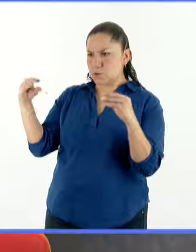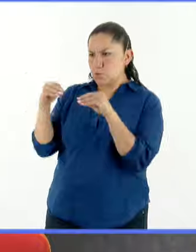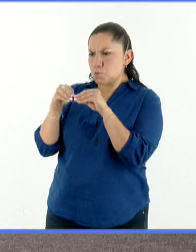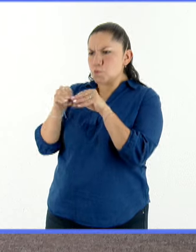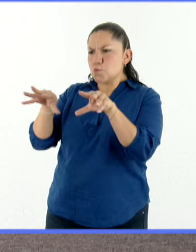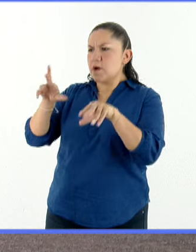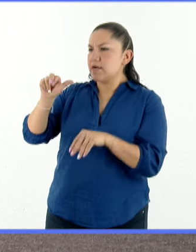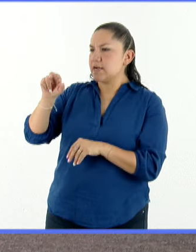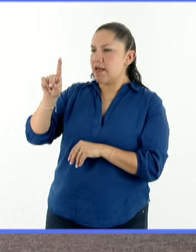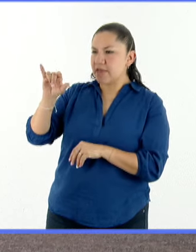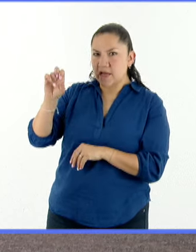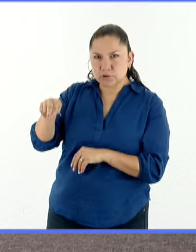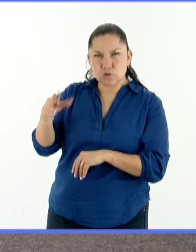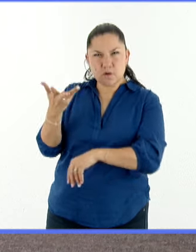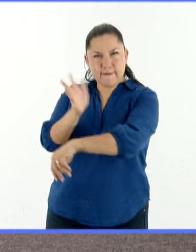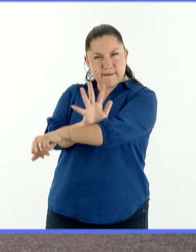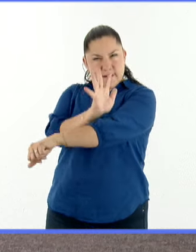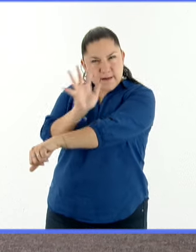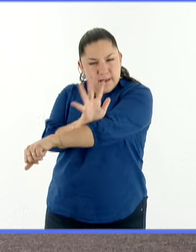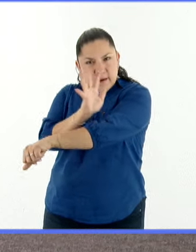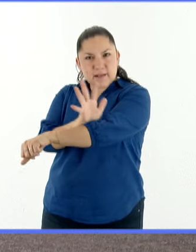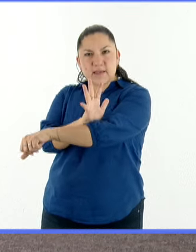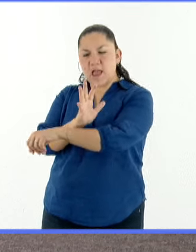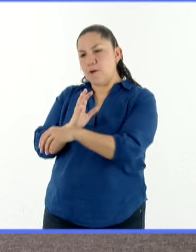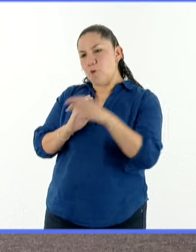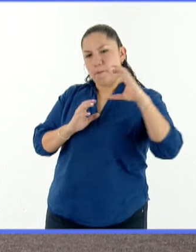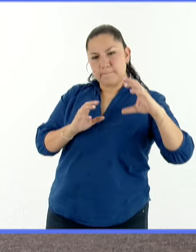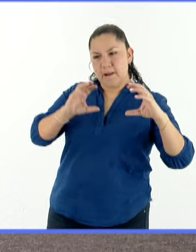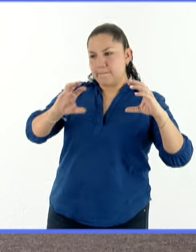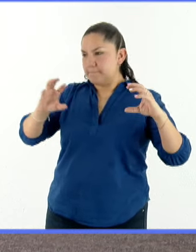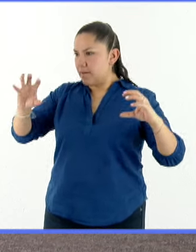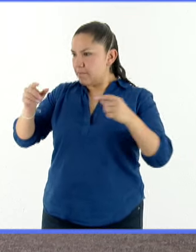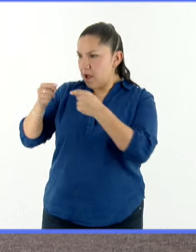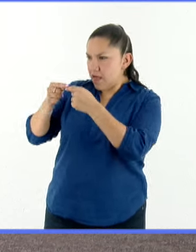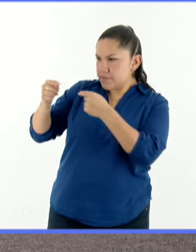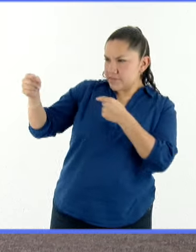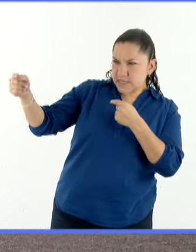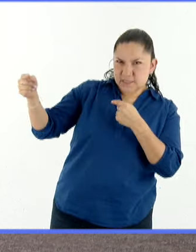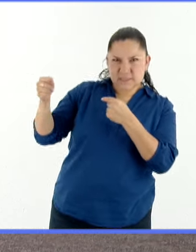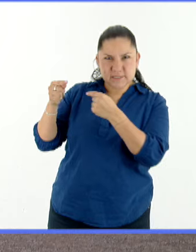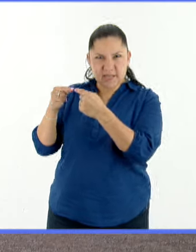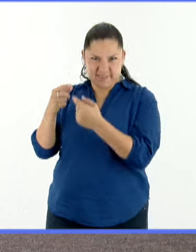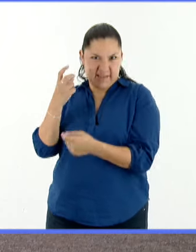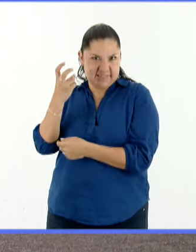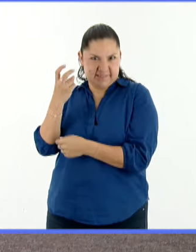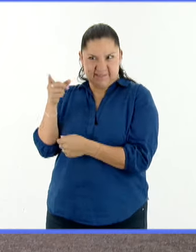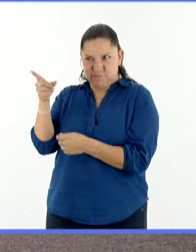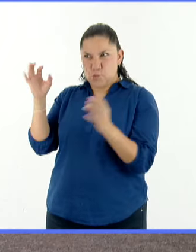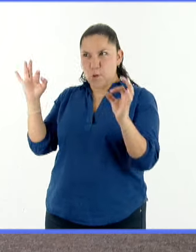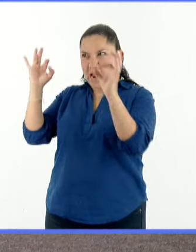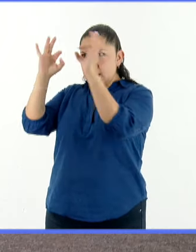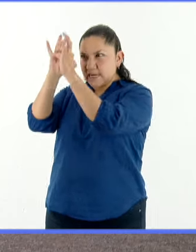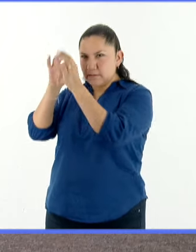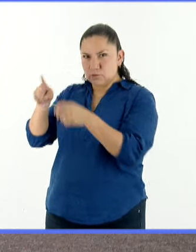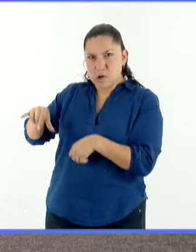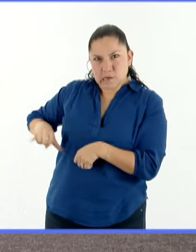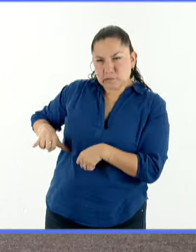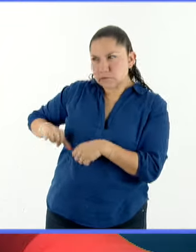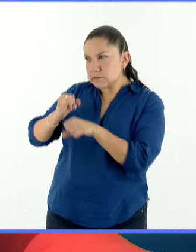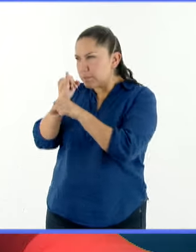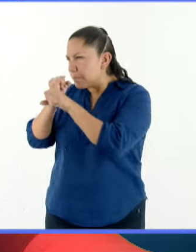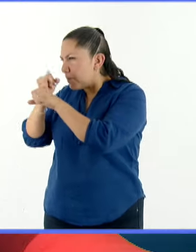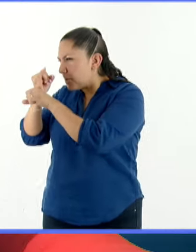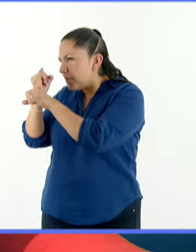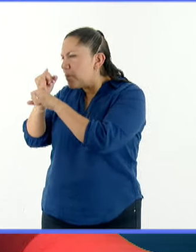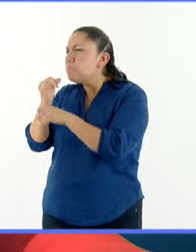en la ubicación, en la distancia entre todos los actores o protagonistas de un eclipse de este tipo. ¿Cuál es el, digamos,